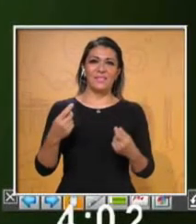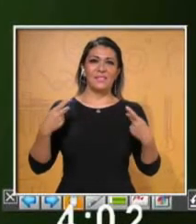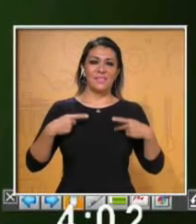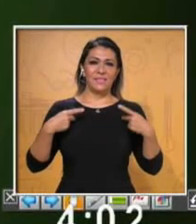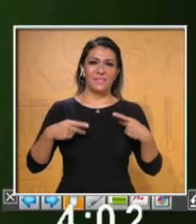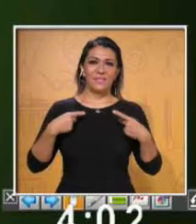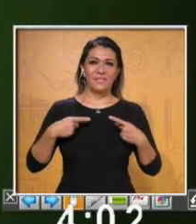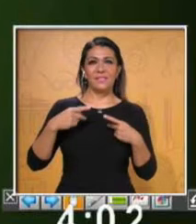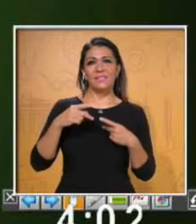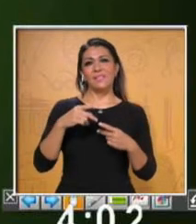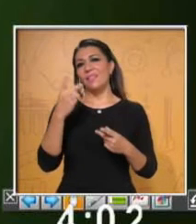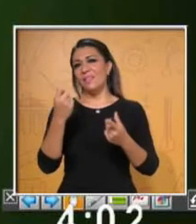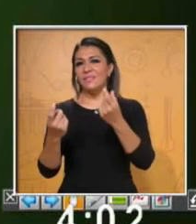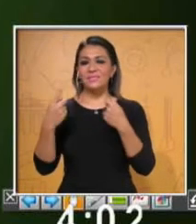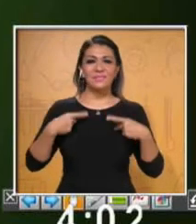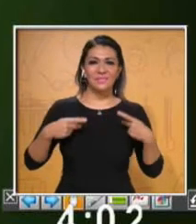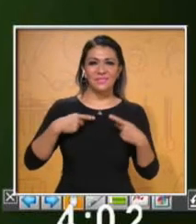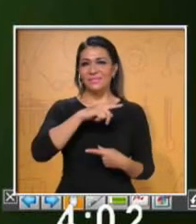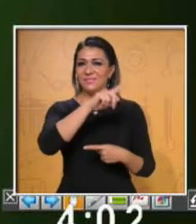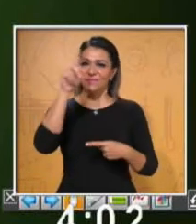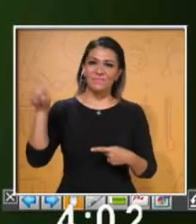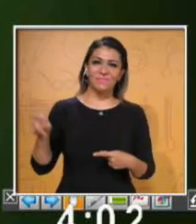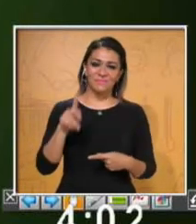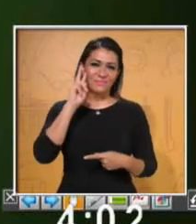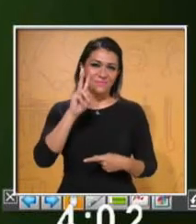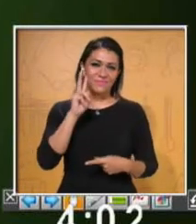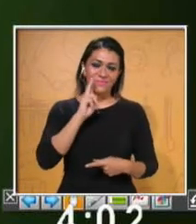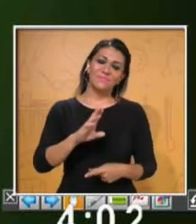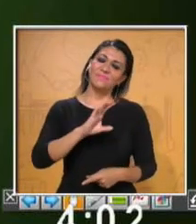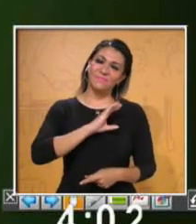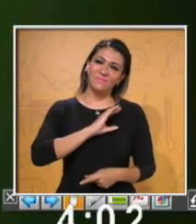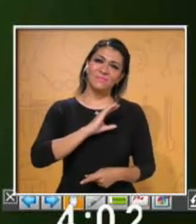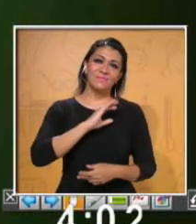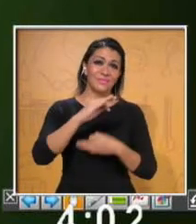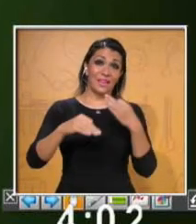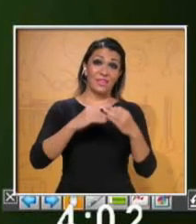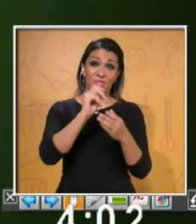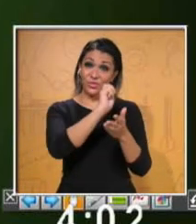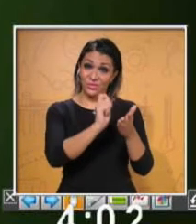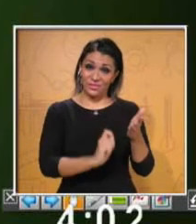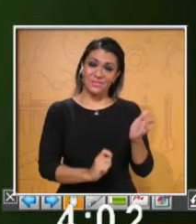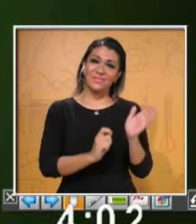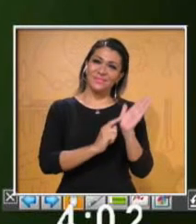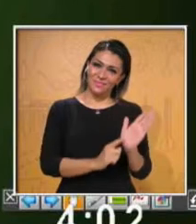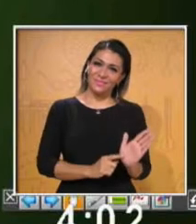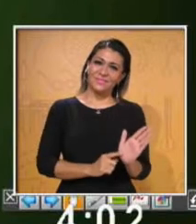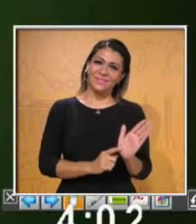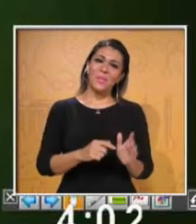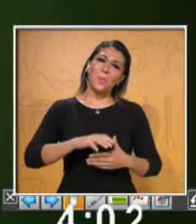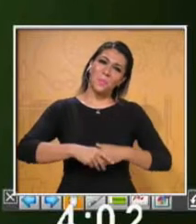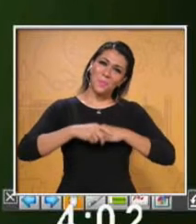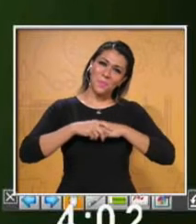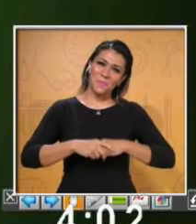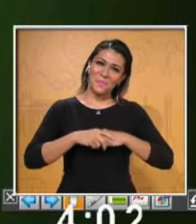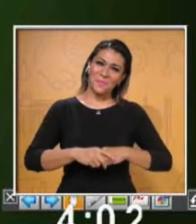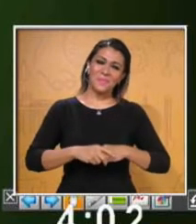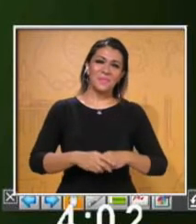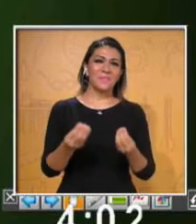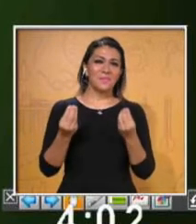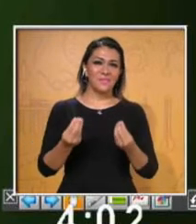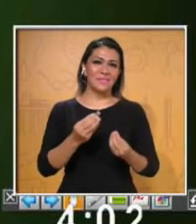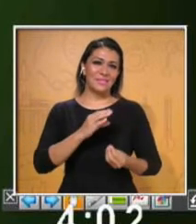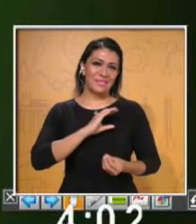familia, amistades, con mucho cariño para todos ustedes y quienes me hayan faltado aquí, ya saben que les envío un saludo también con mucho